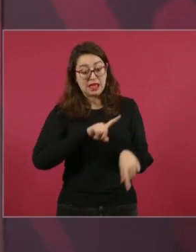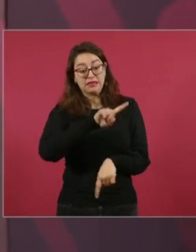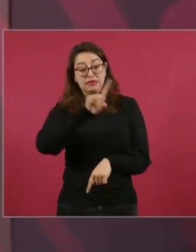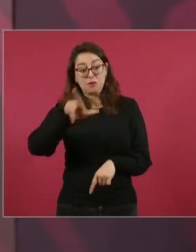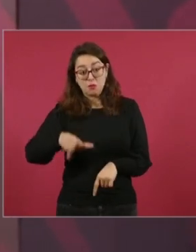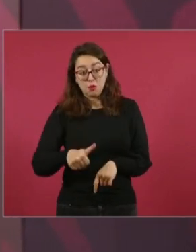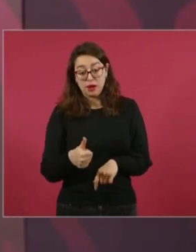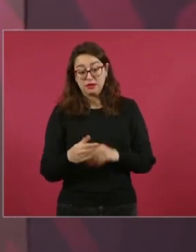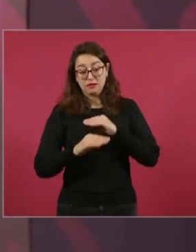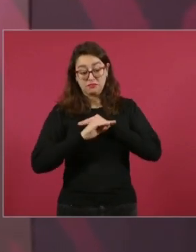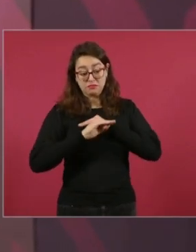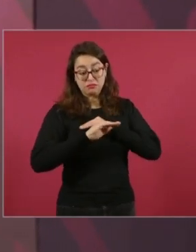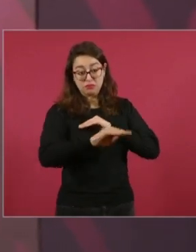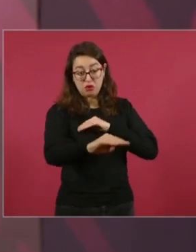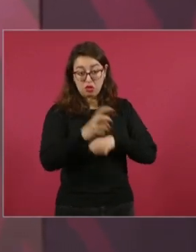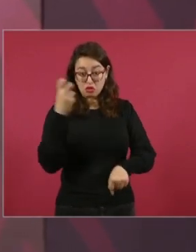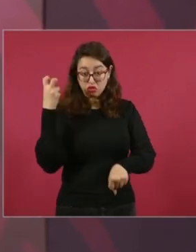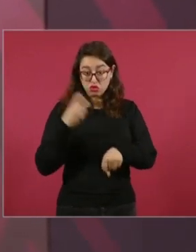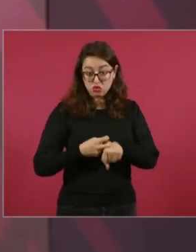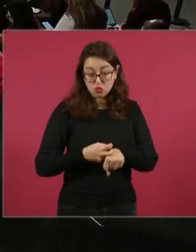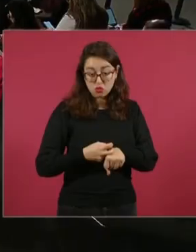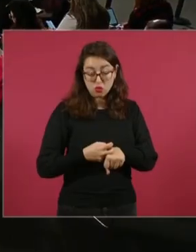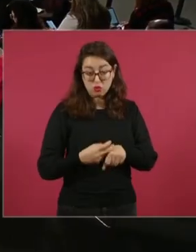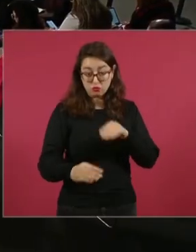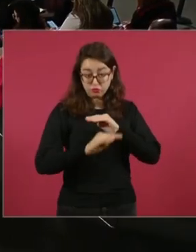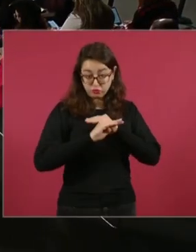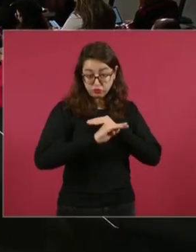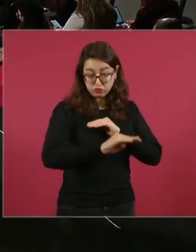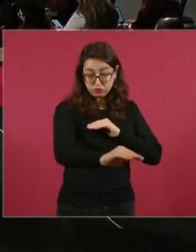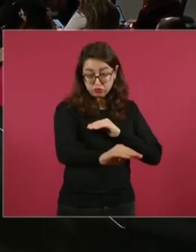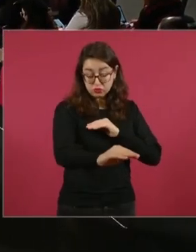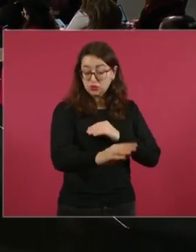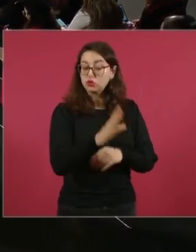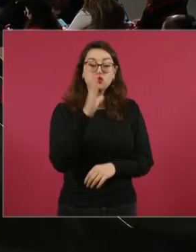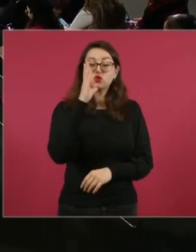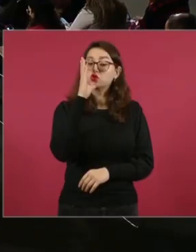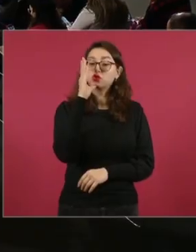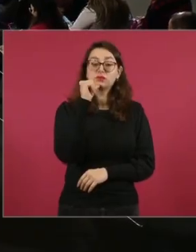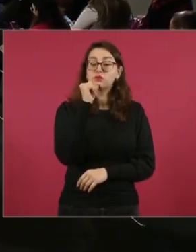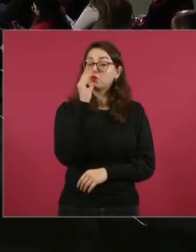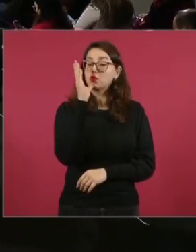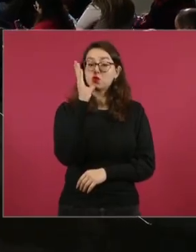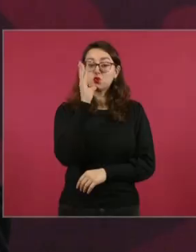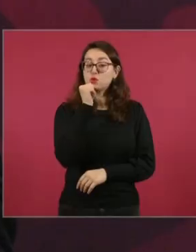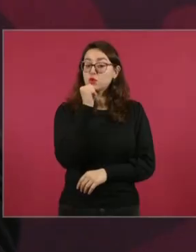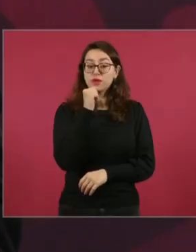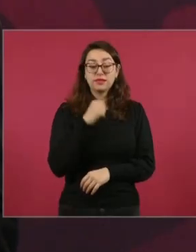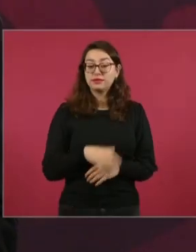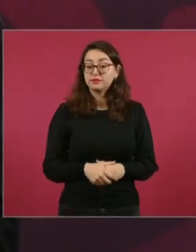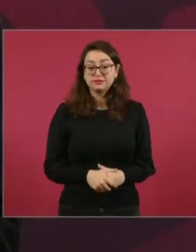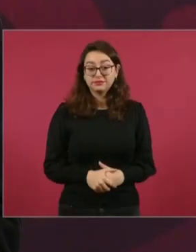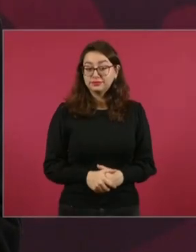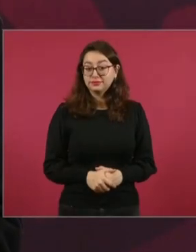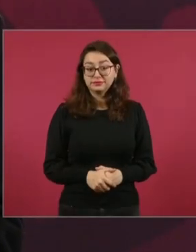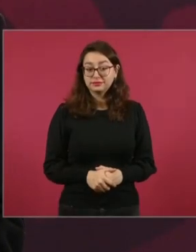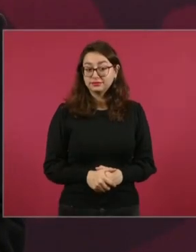hidráulico, tiene que ser pavimentado las pistas,